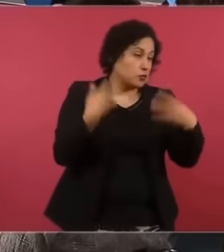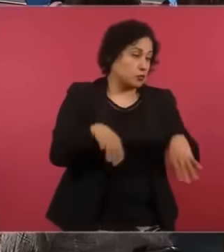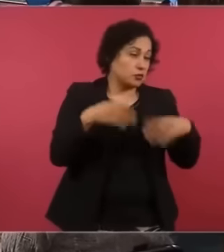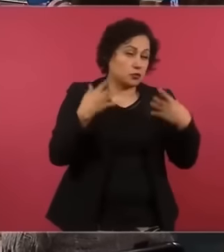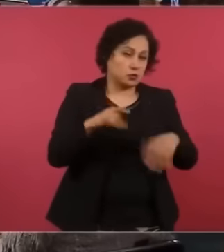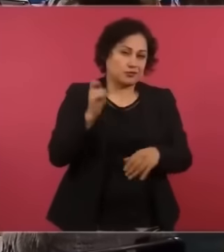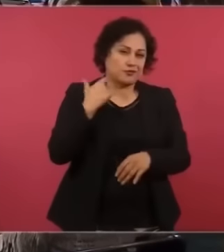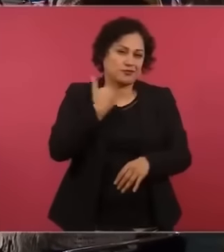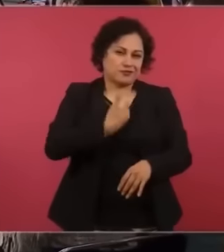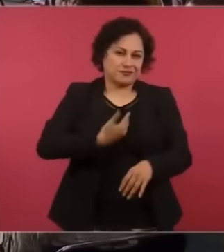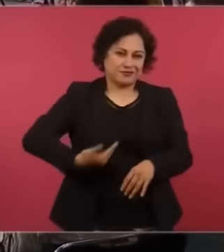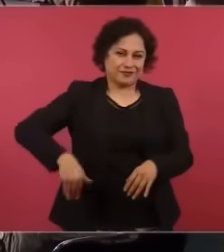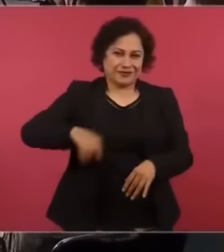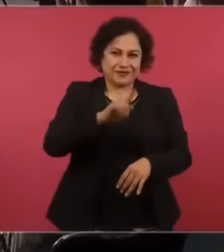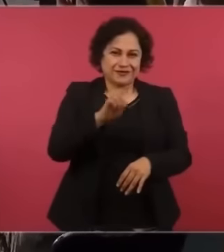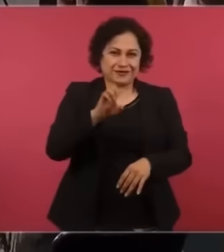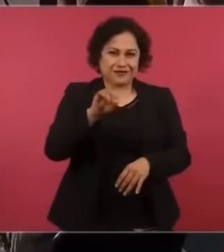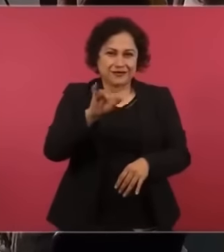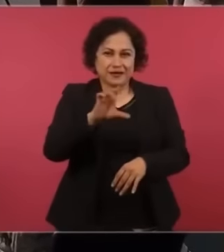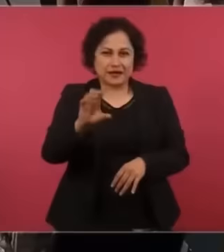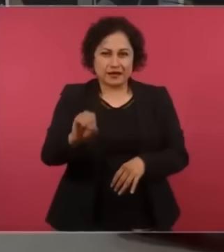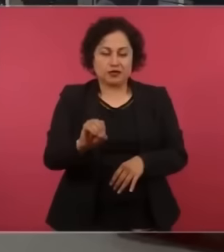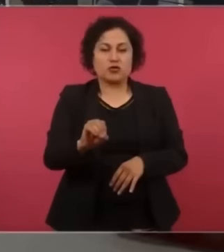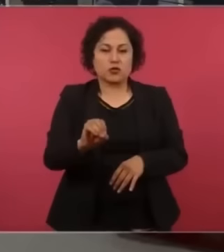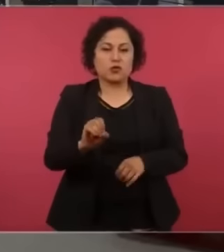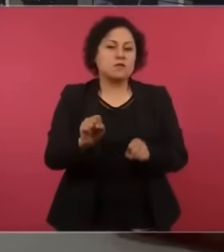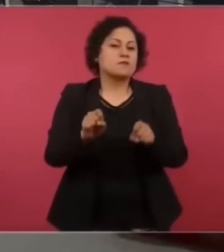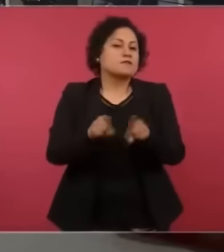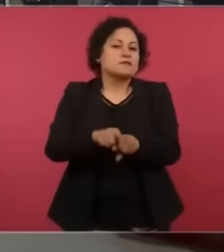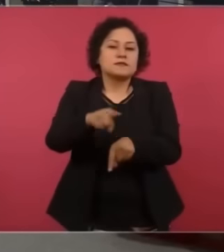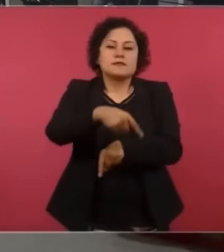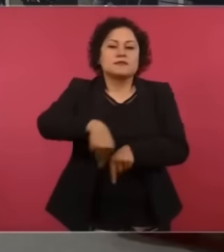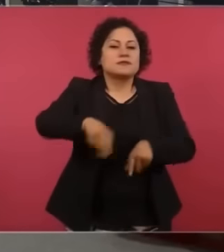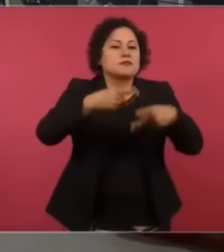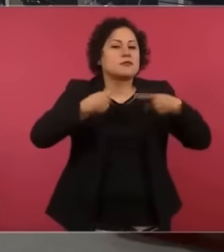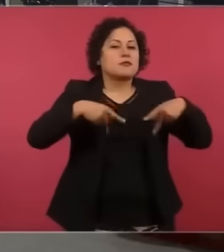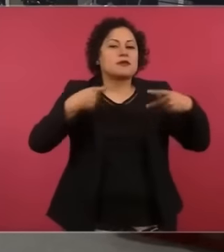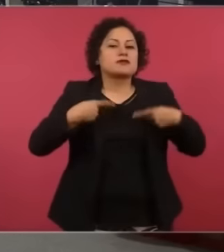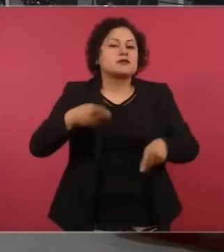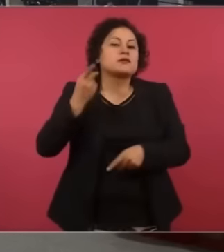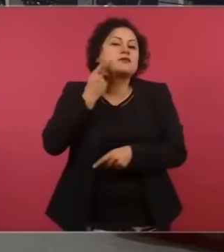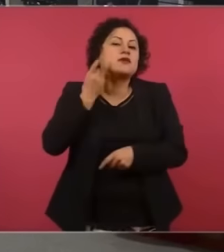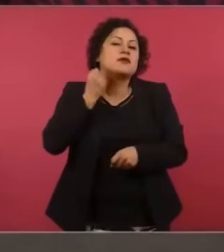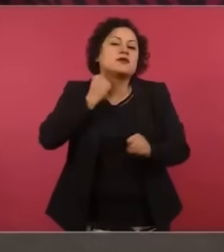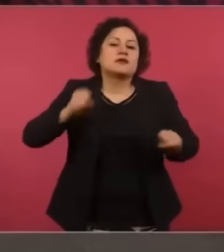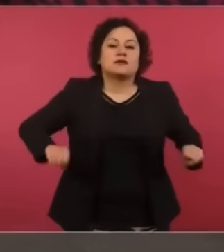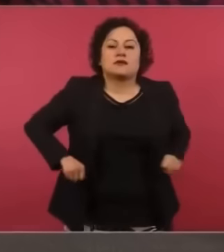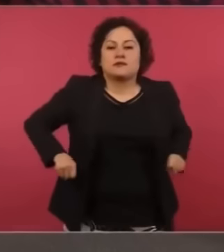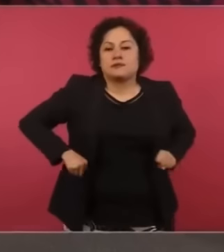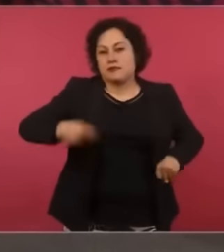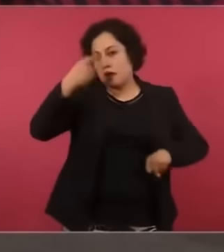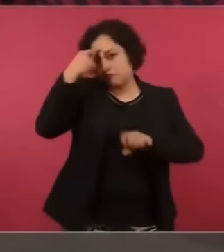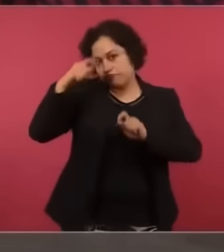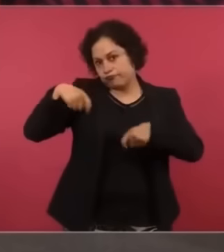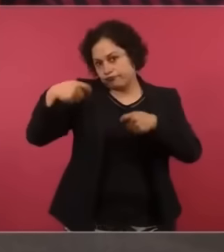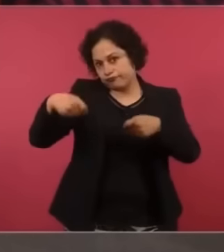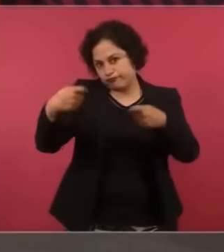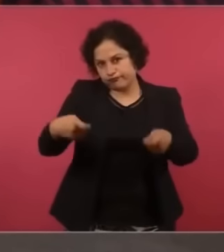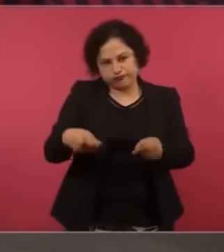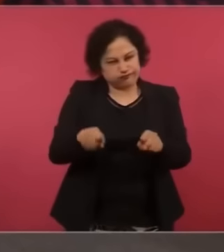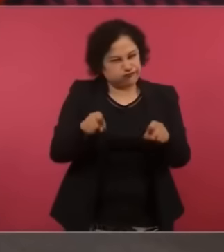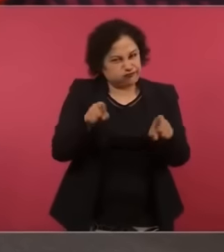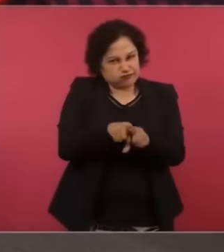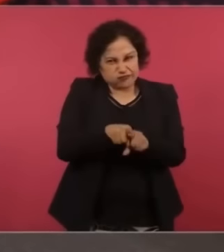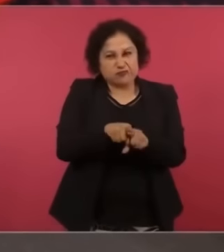apoyada por el Bloque Conservador en el Congreso, que hasta los mismos